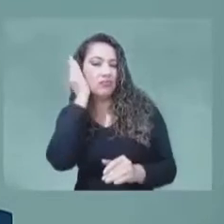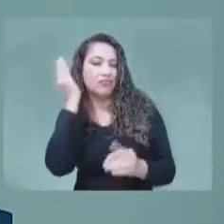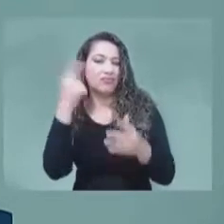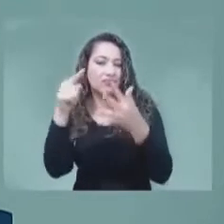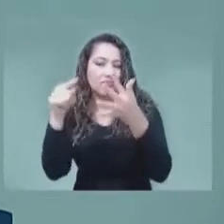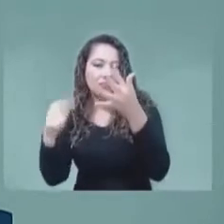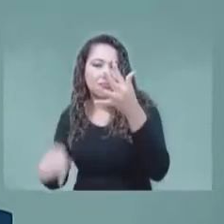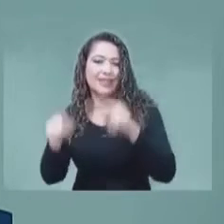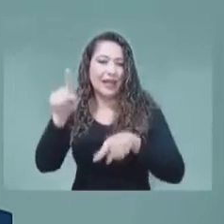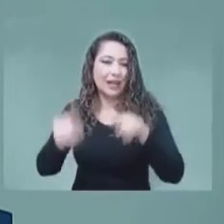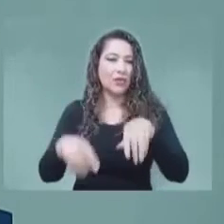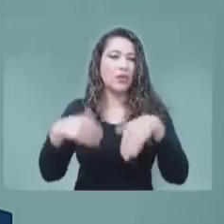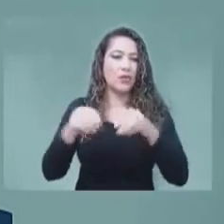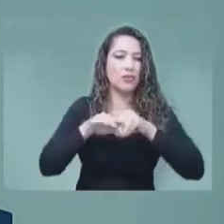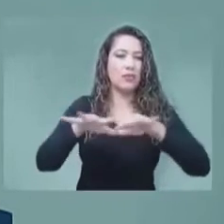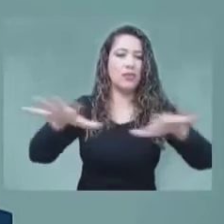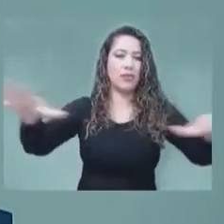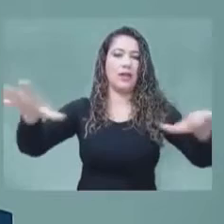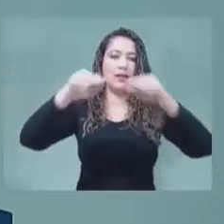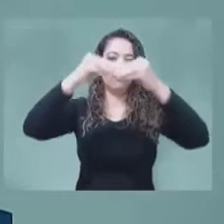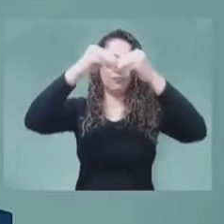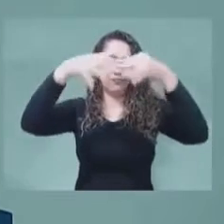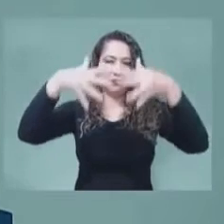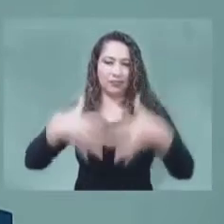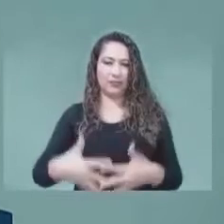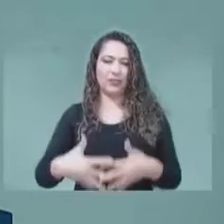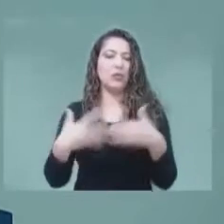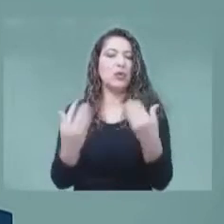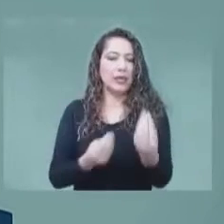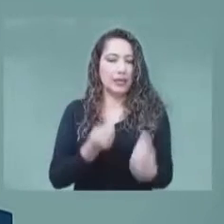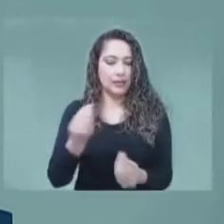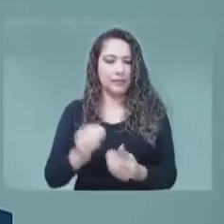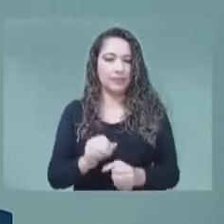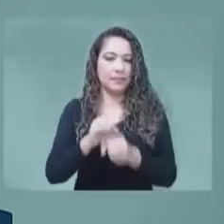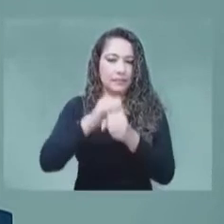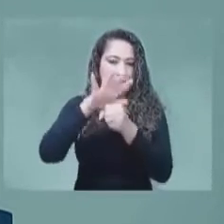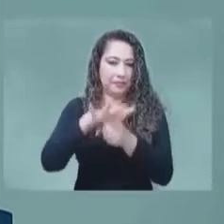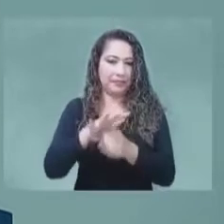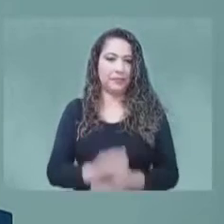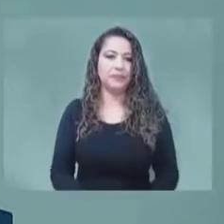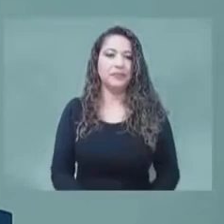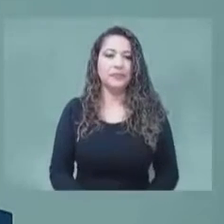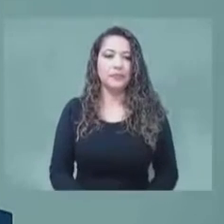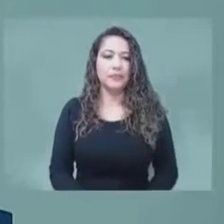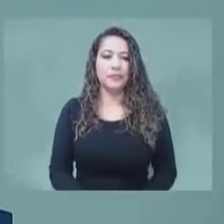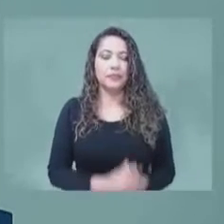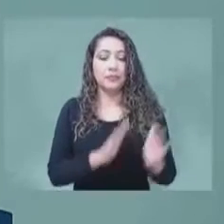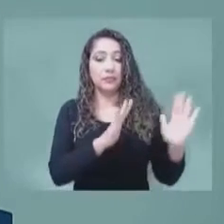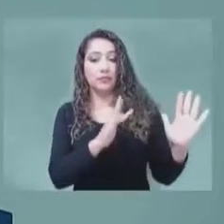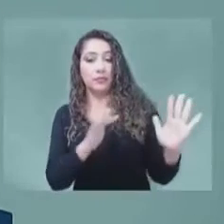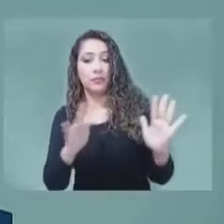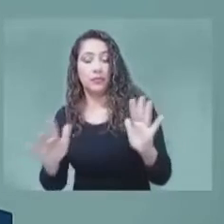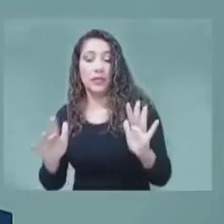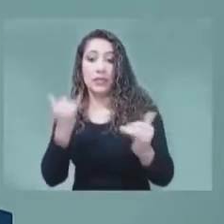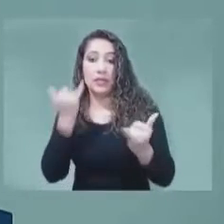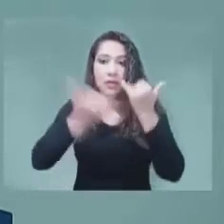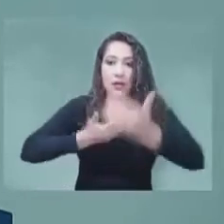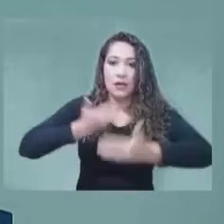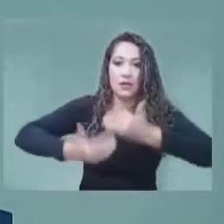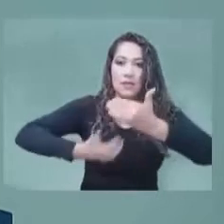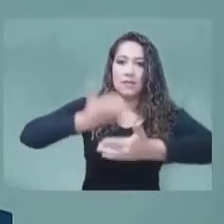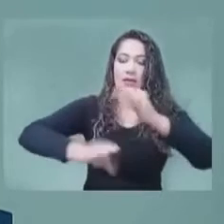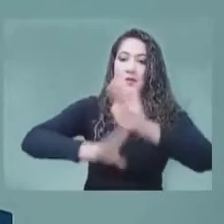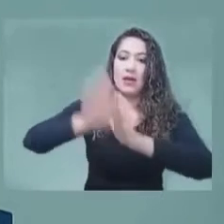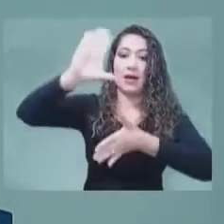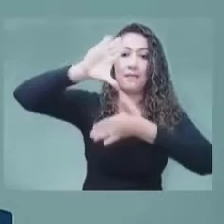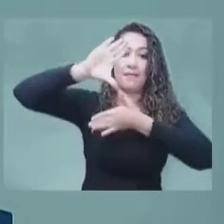infraestructura. De otra parte, veremos cuáles son los avances en la región de las Américas para la preparación